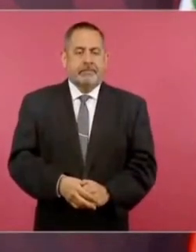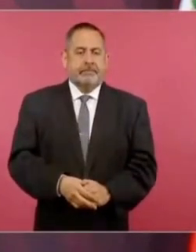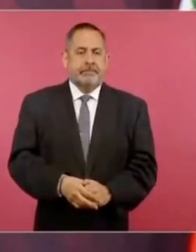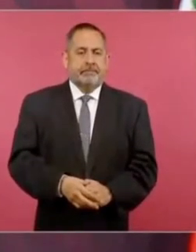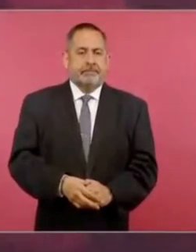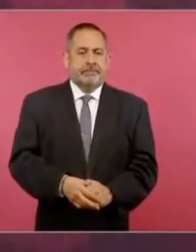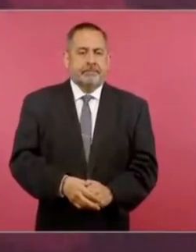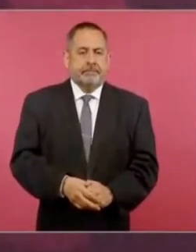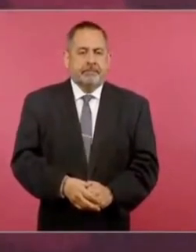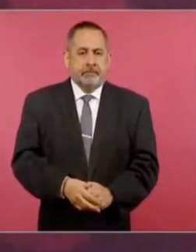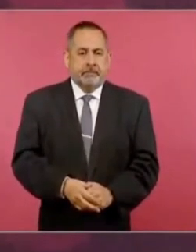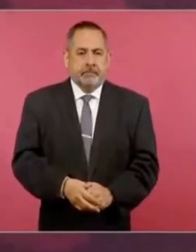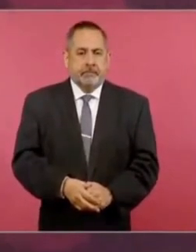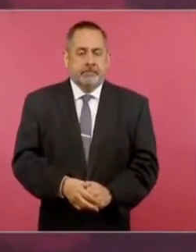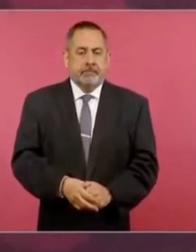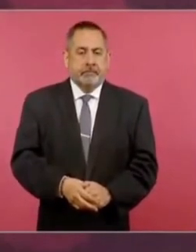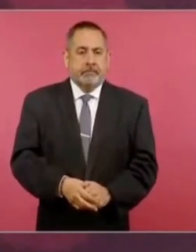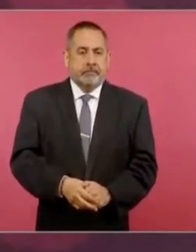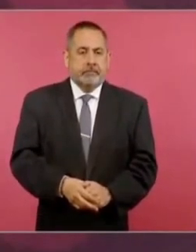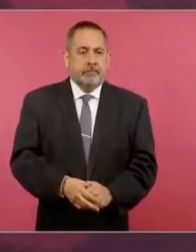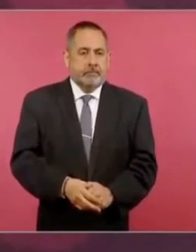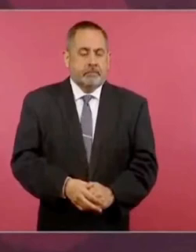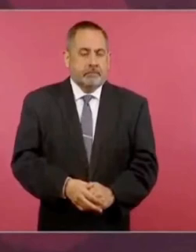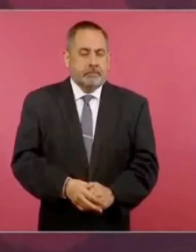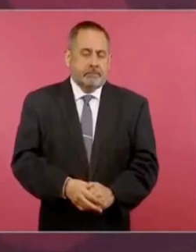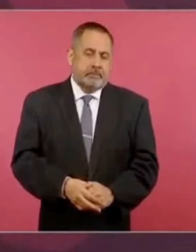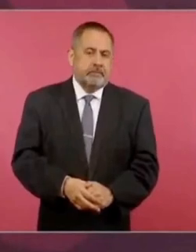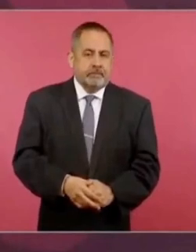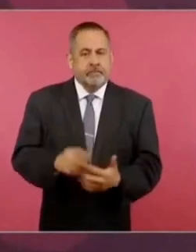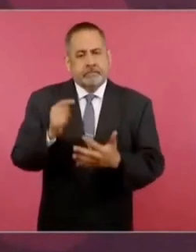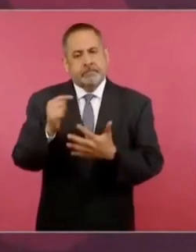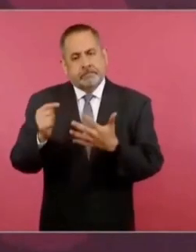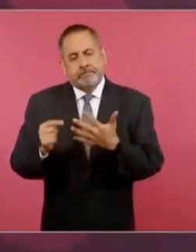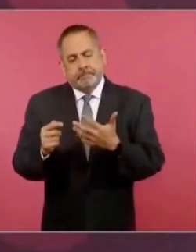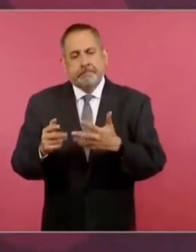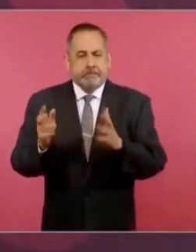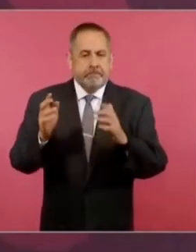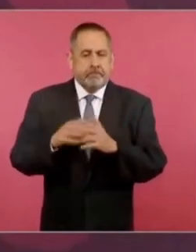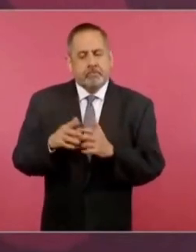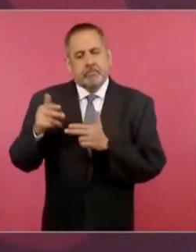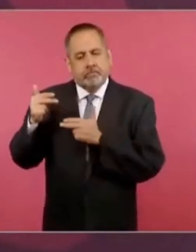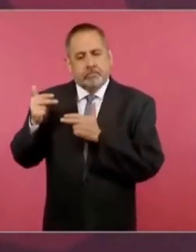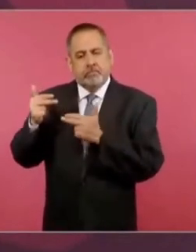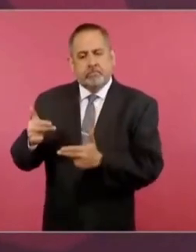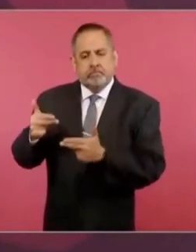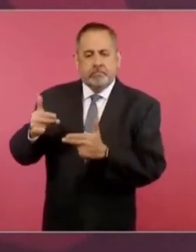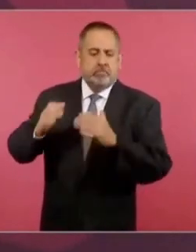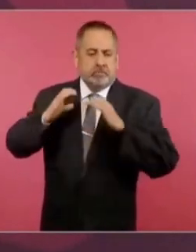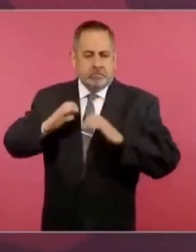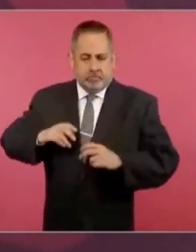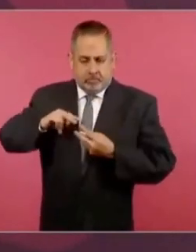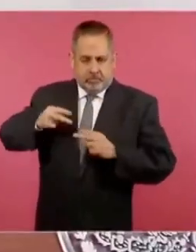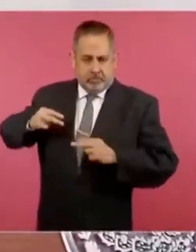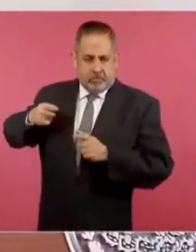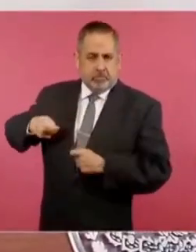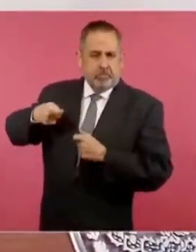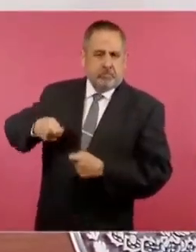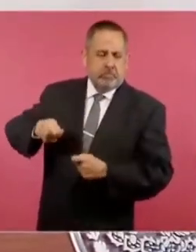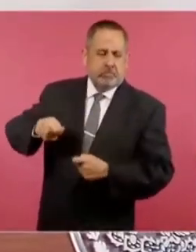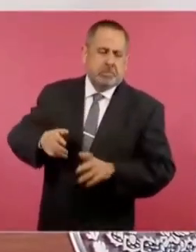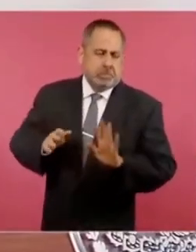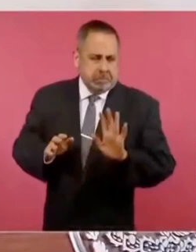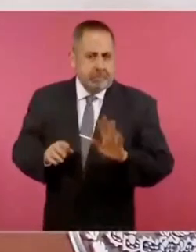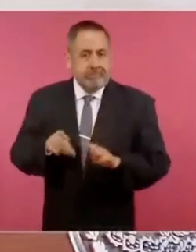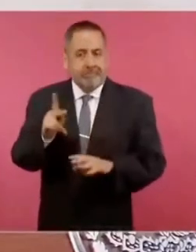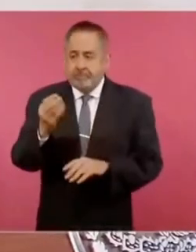factores hereditarios, pero